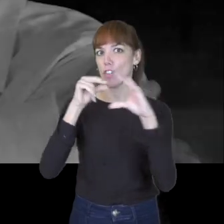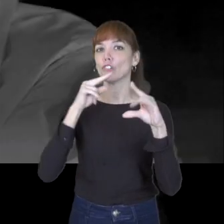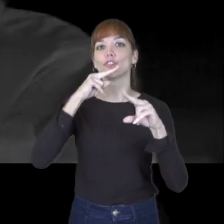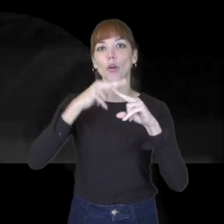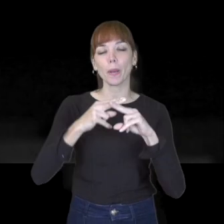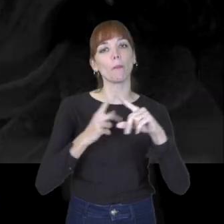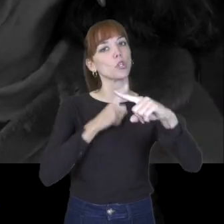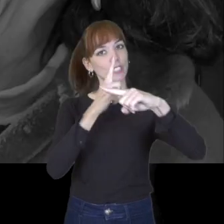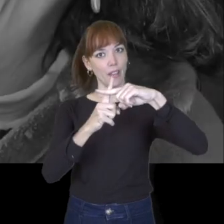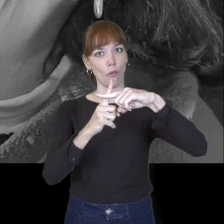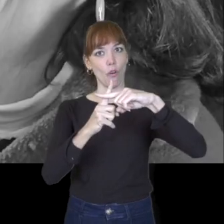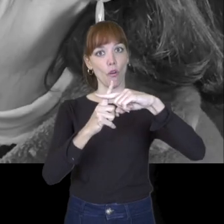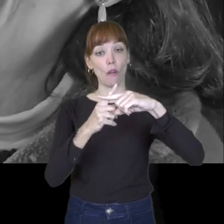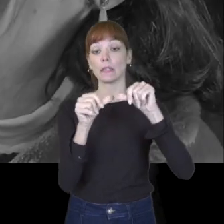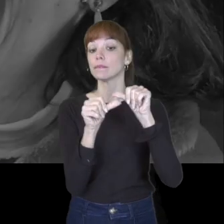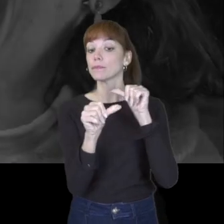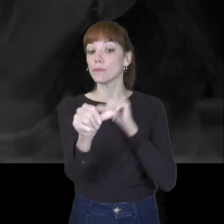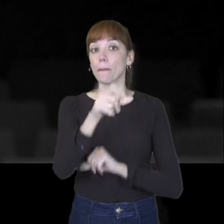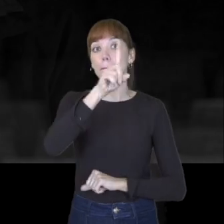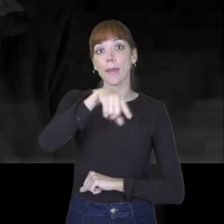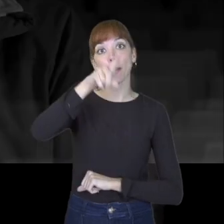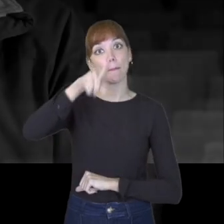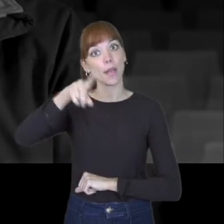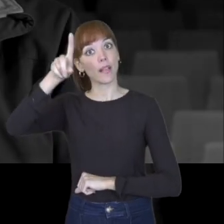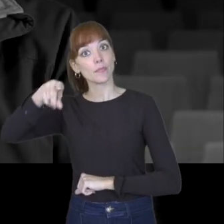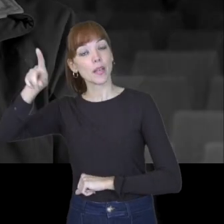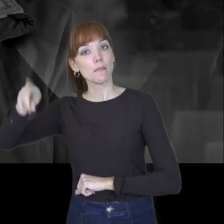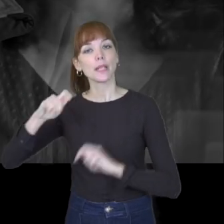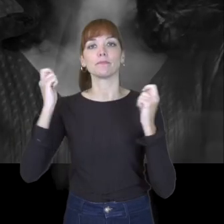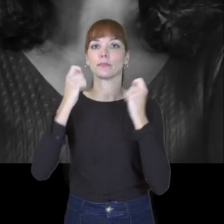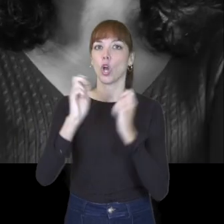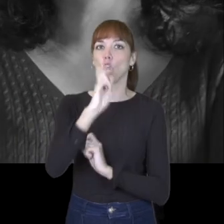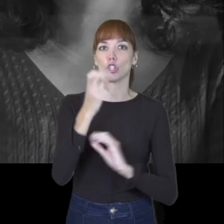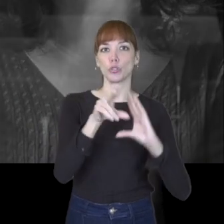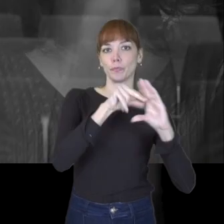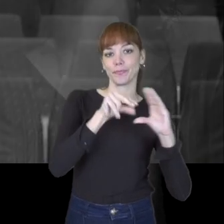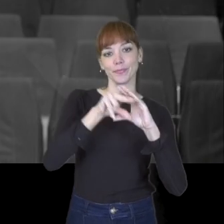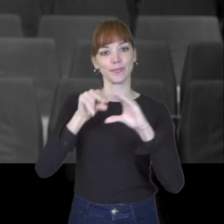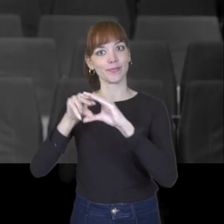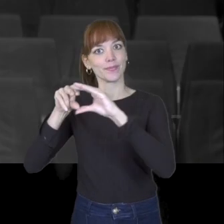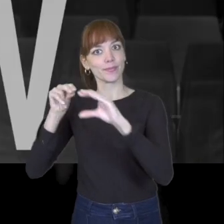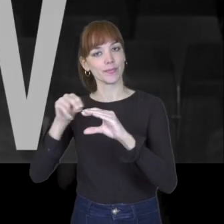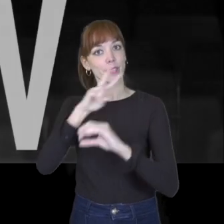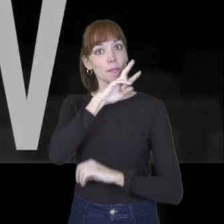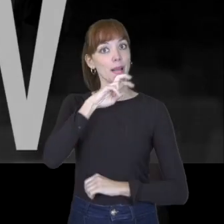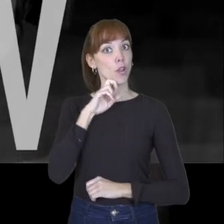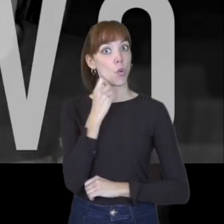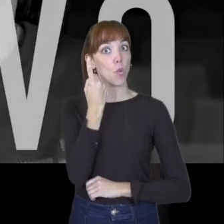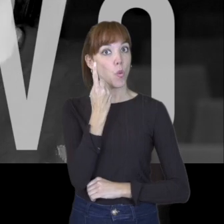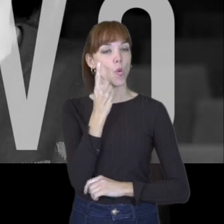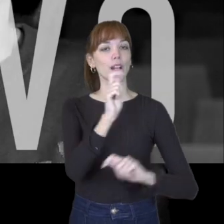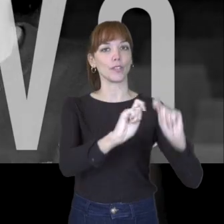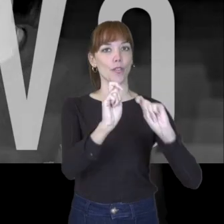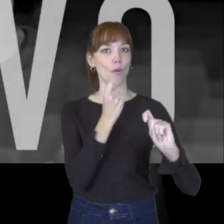y a lo largo de los restantes meses se van a publicitar esos otros valores vinculados a una